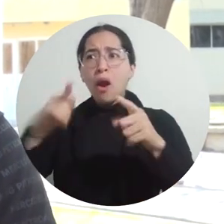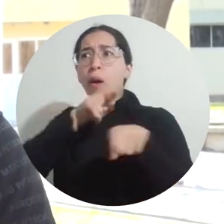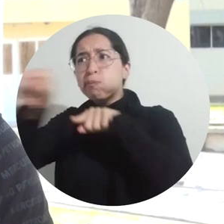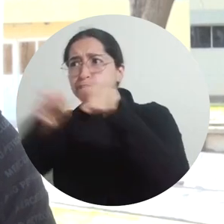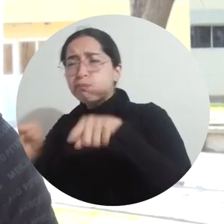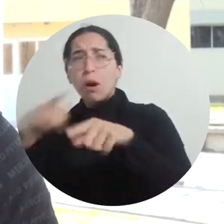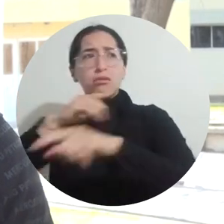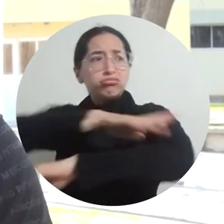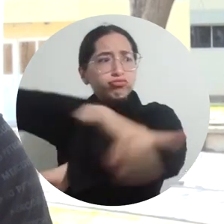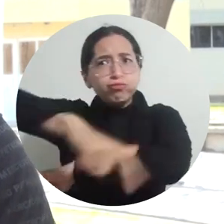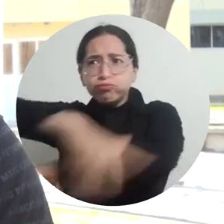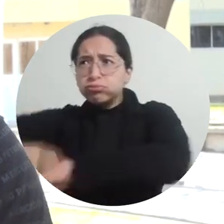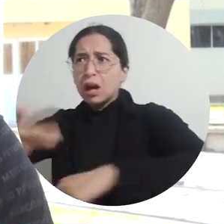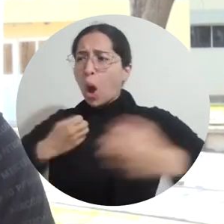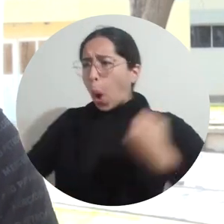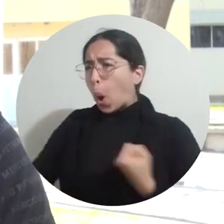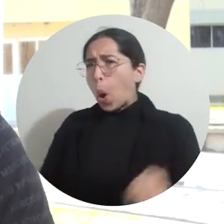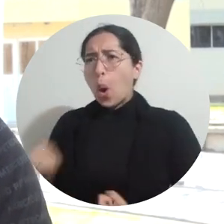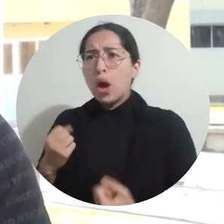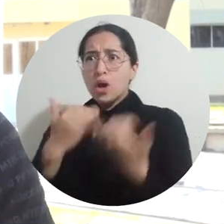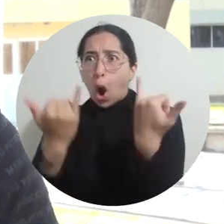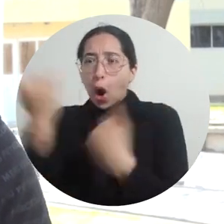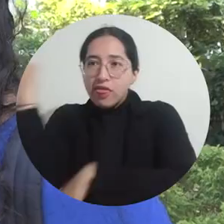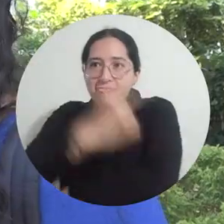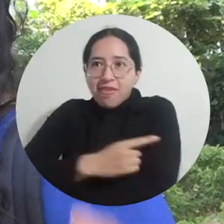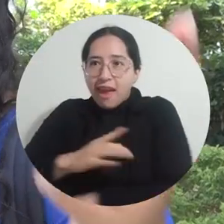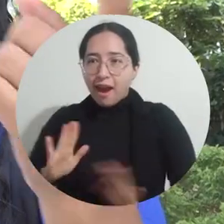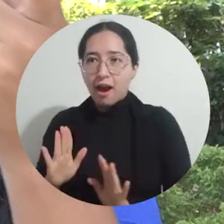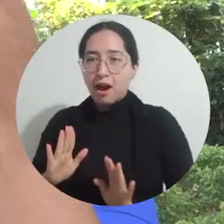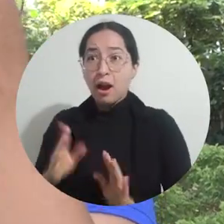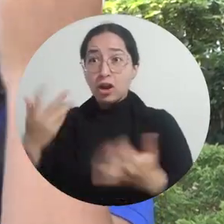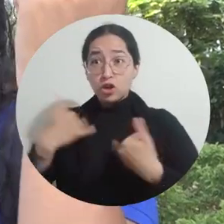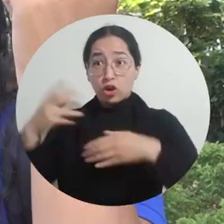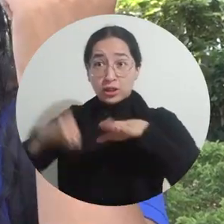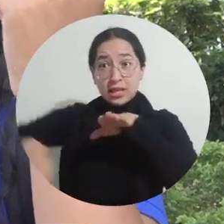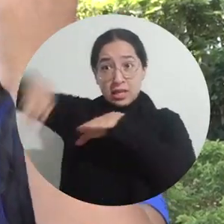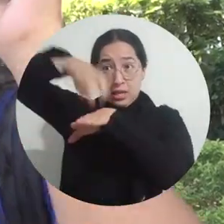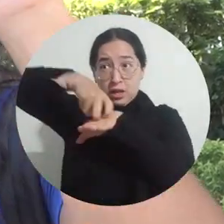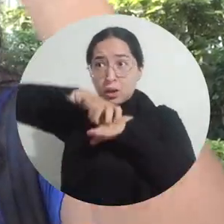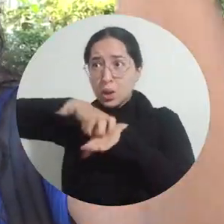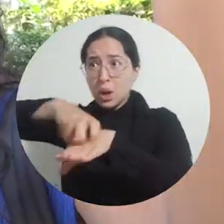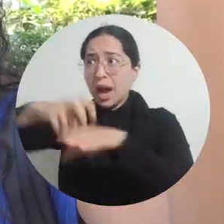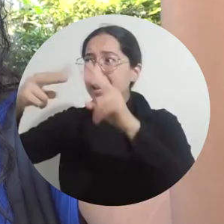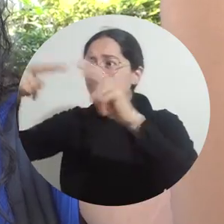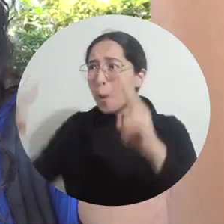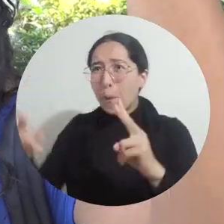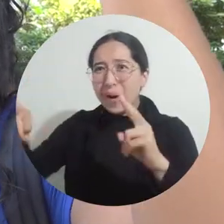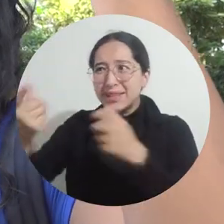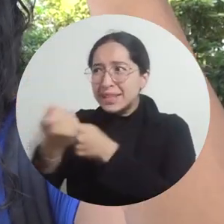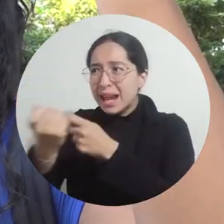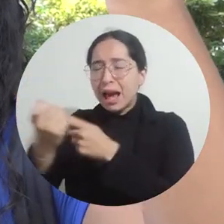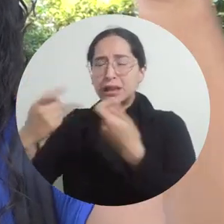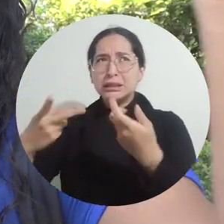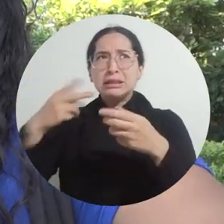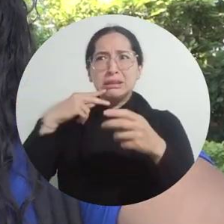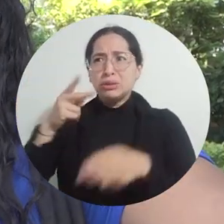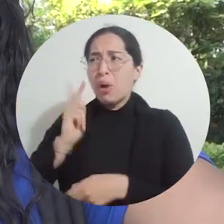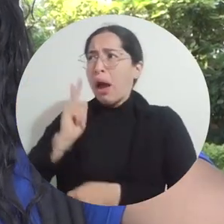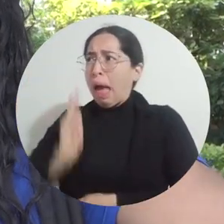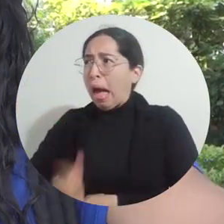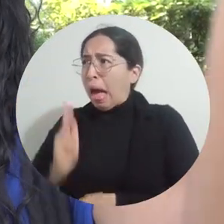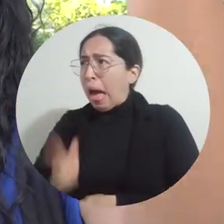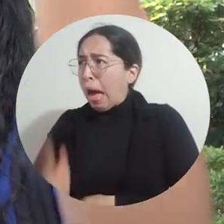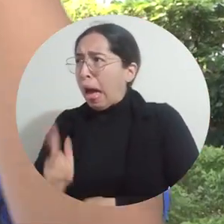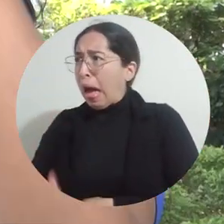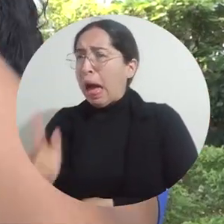a los estudiantes y haciéndoles lesiones personales a plena luz del día. Tengo que coger la buseta sensación y me deja allá en el puente, entonces